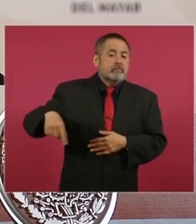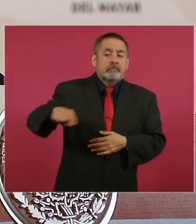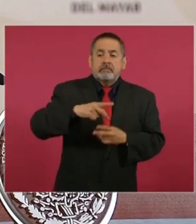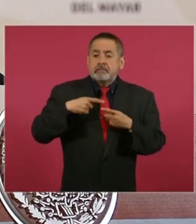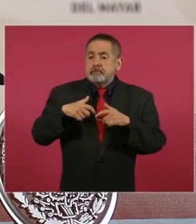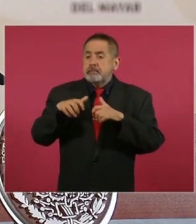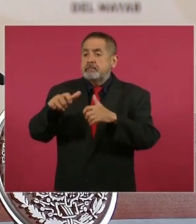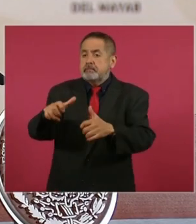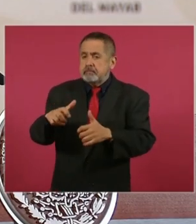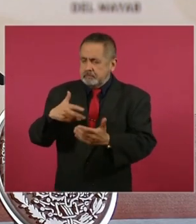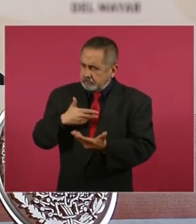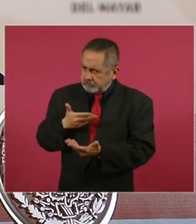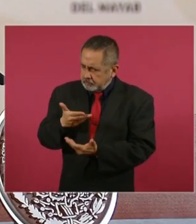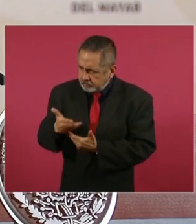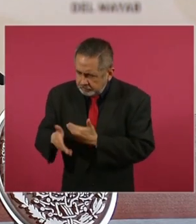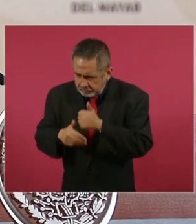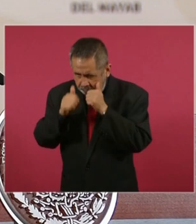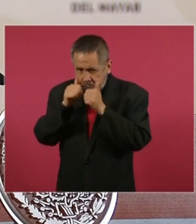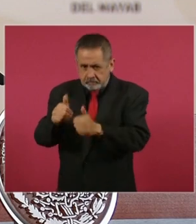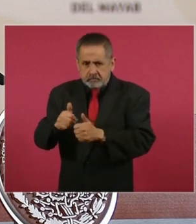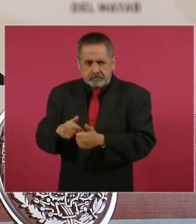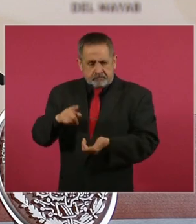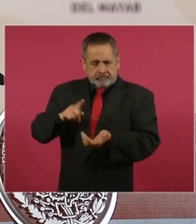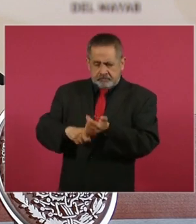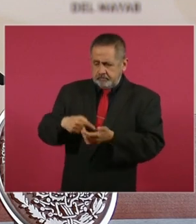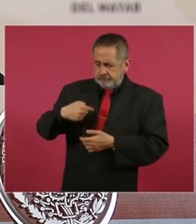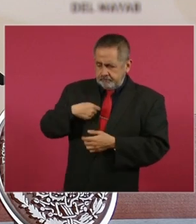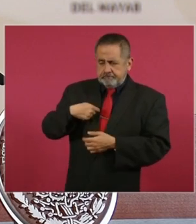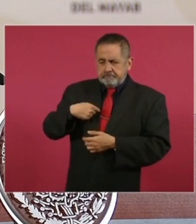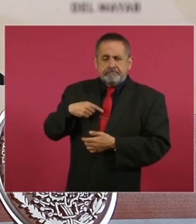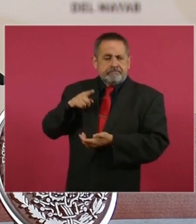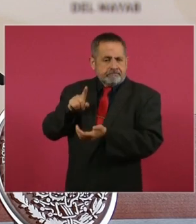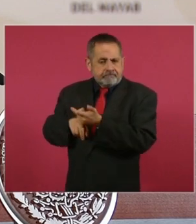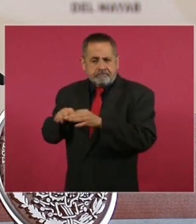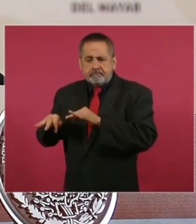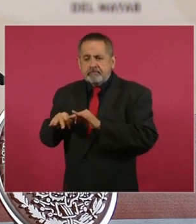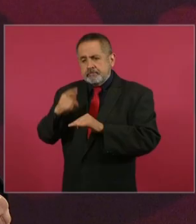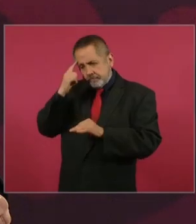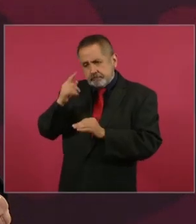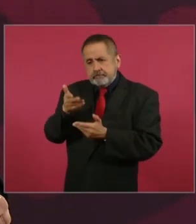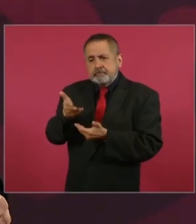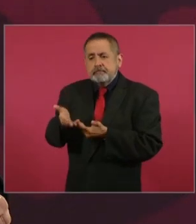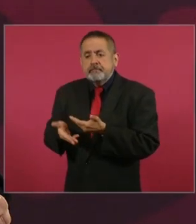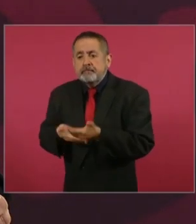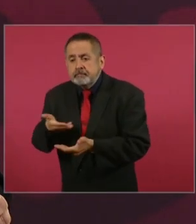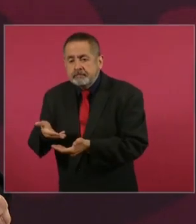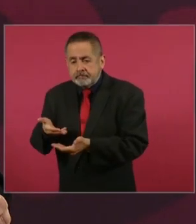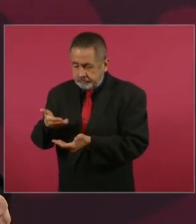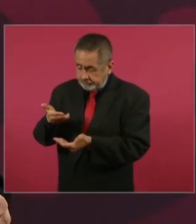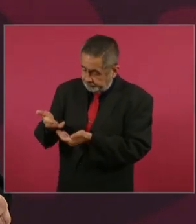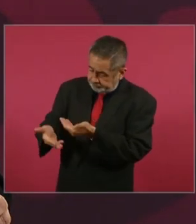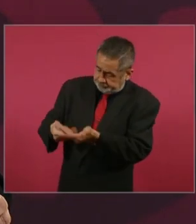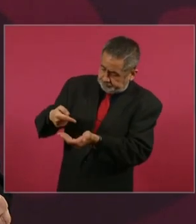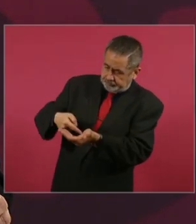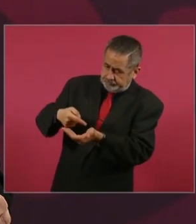por eso somos servidores públicos. Cuando